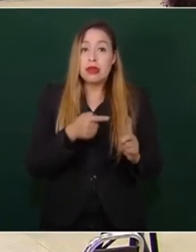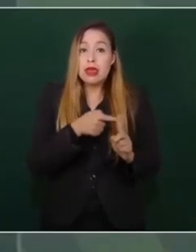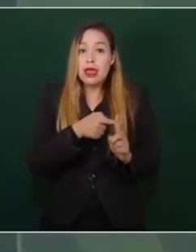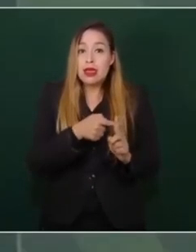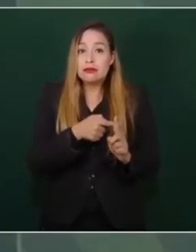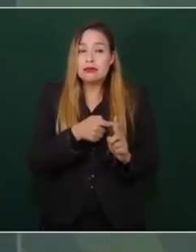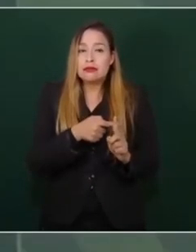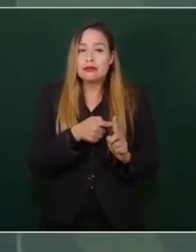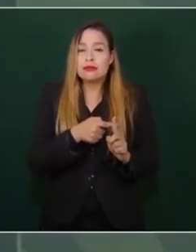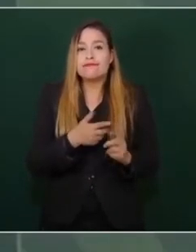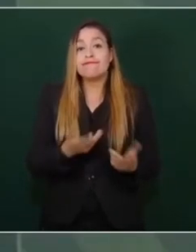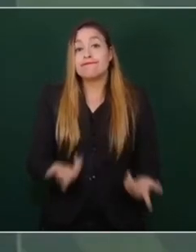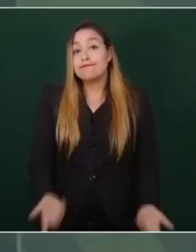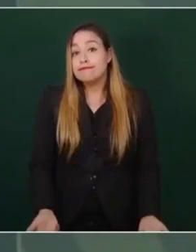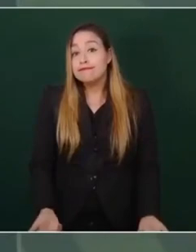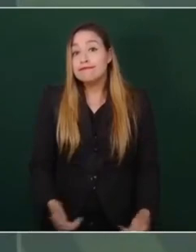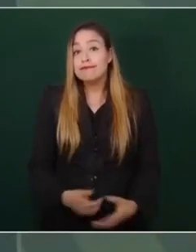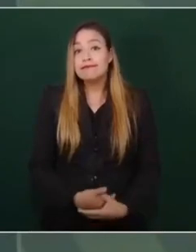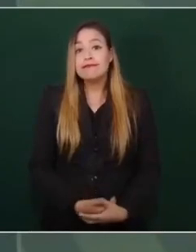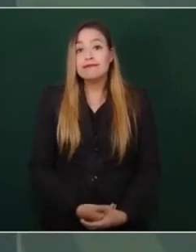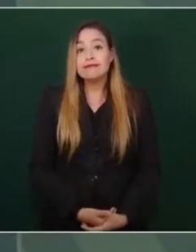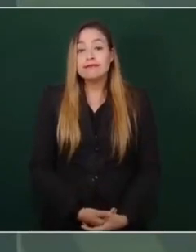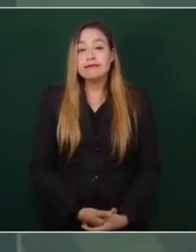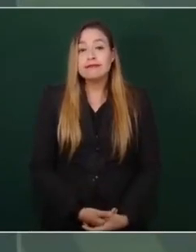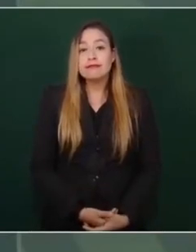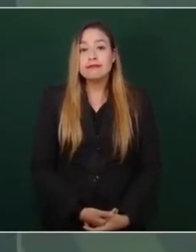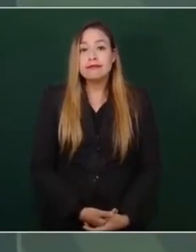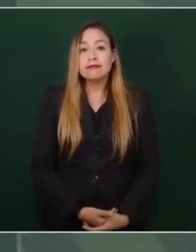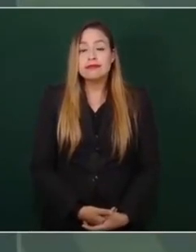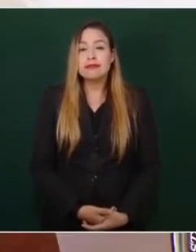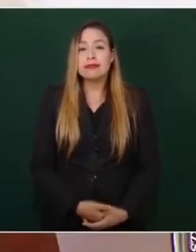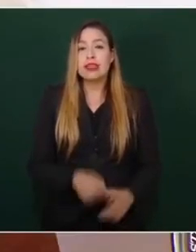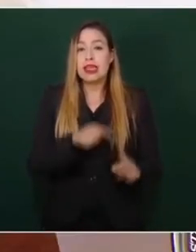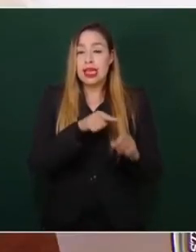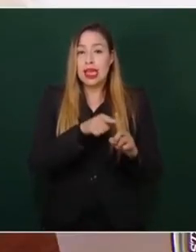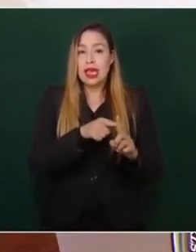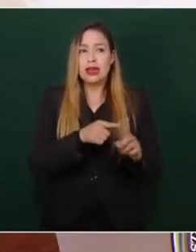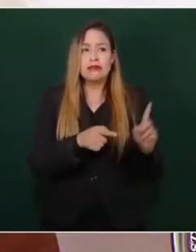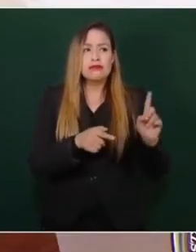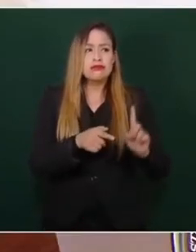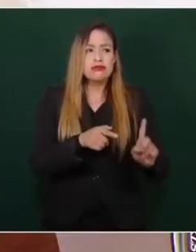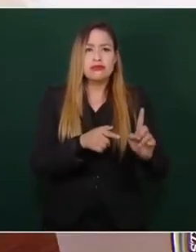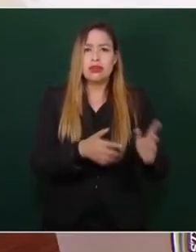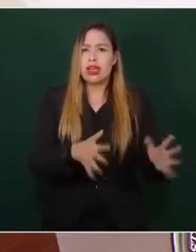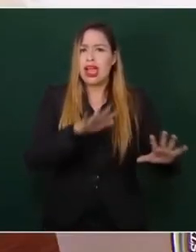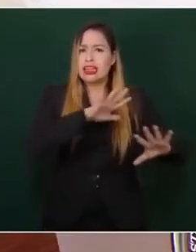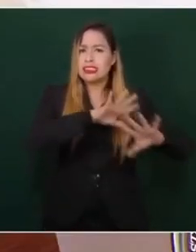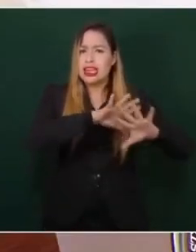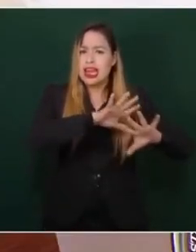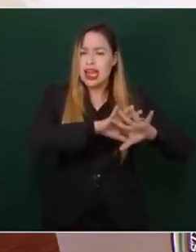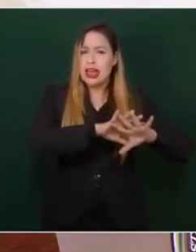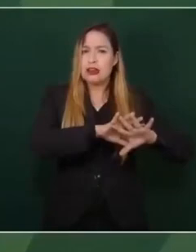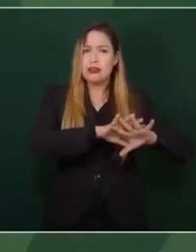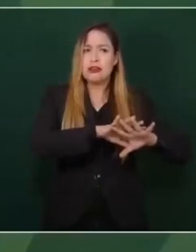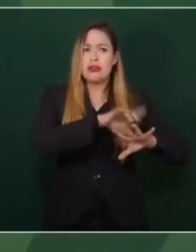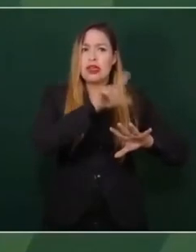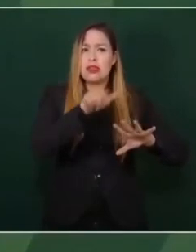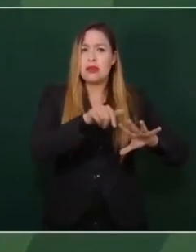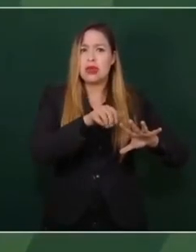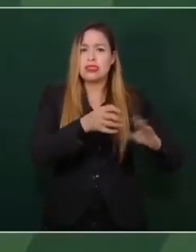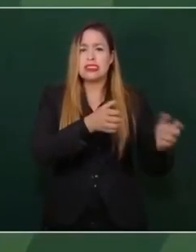encarcelarlo, tenerlo encerrado en Palacio Nacional cinco días y sacarlo